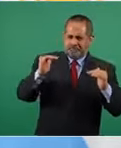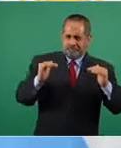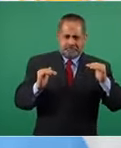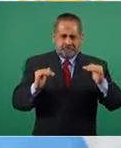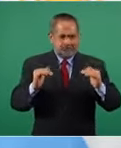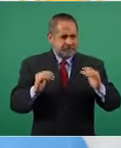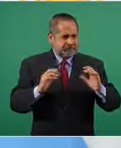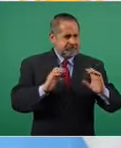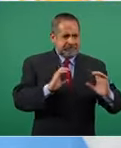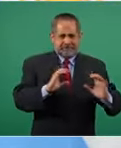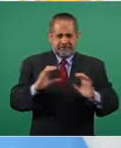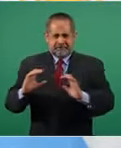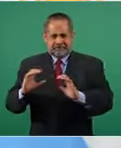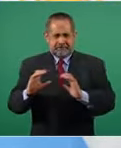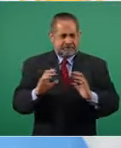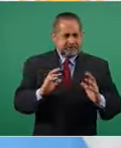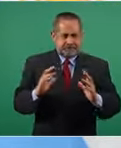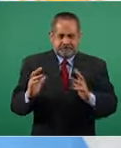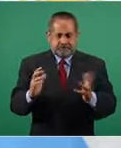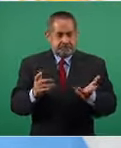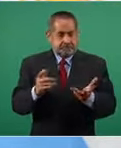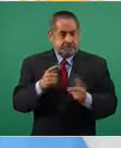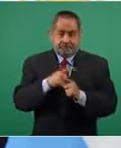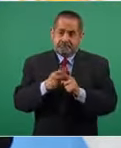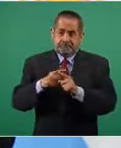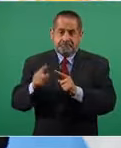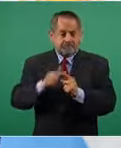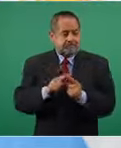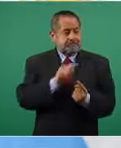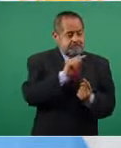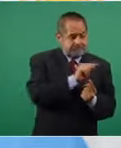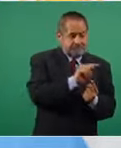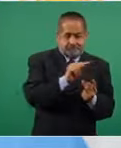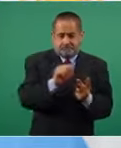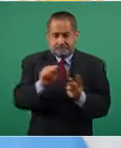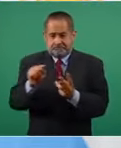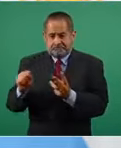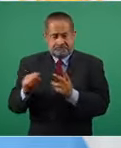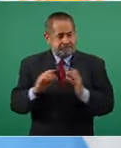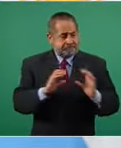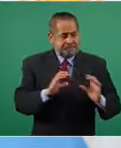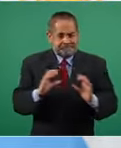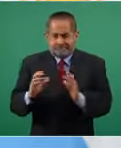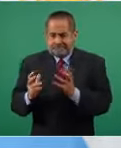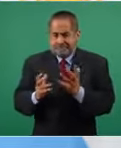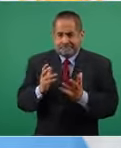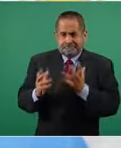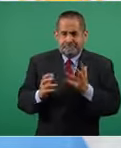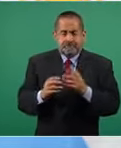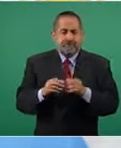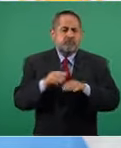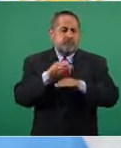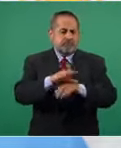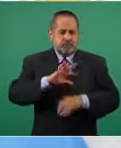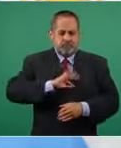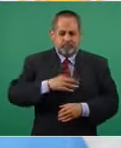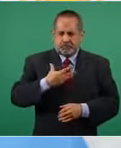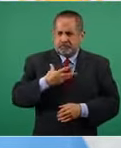todo lo relacionado con los contagios